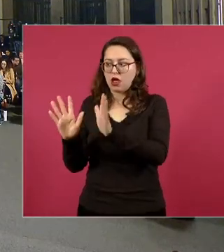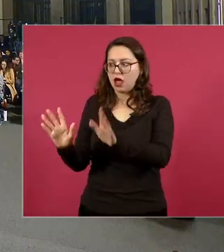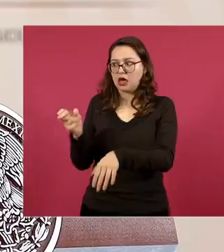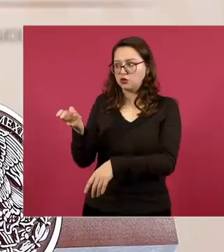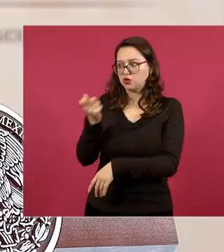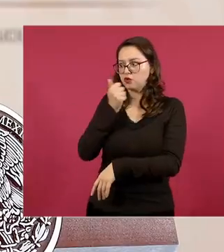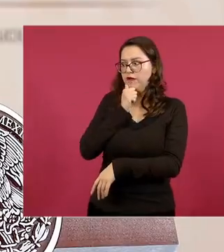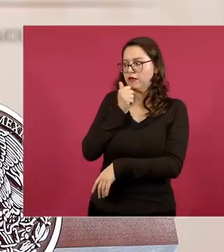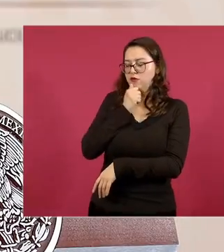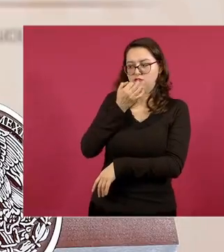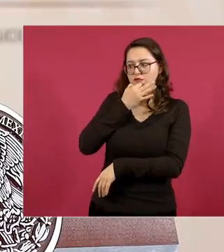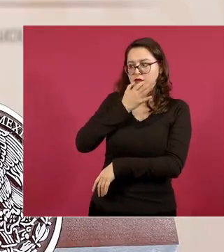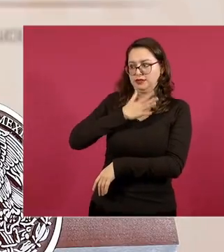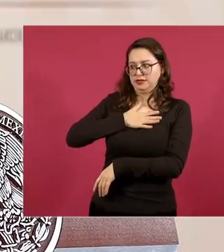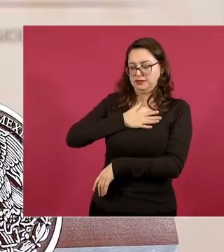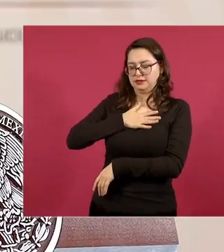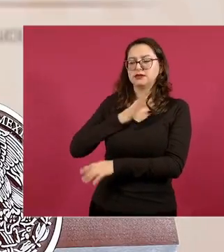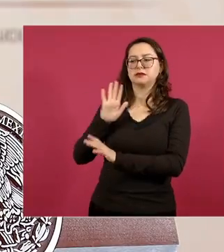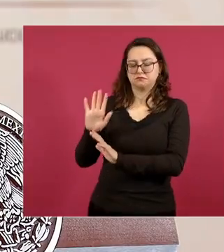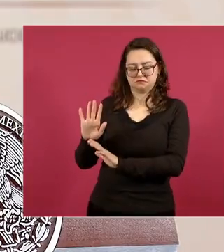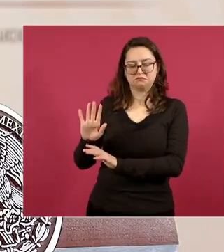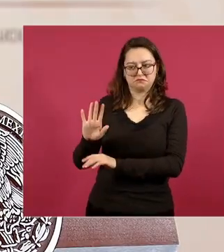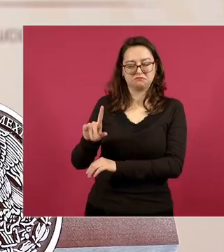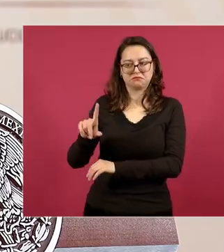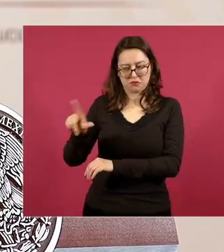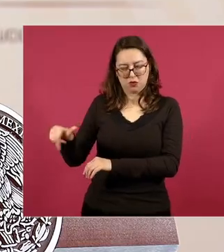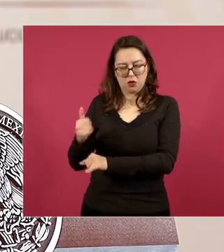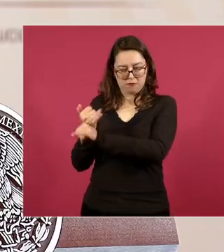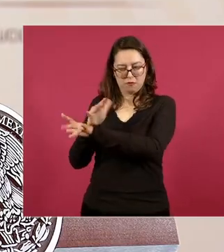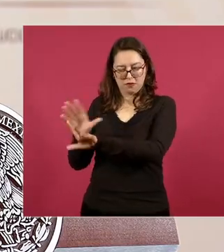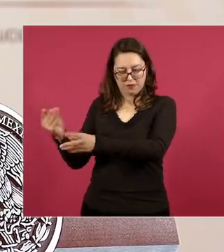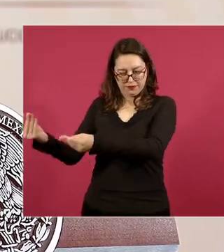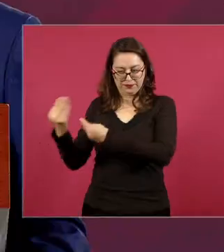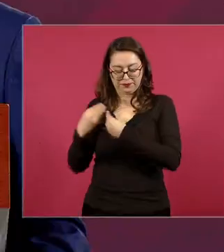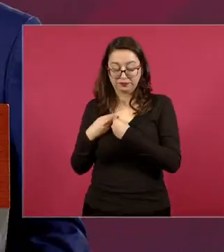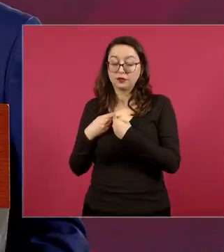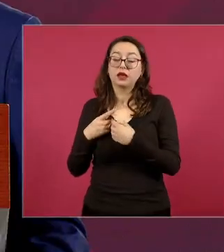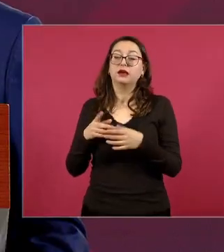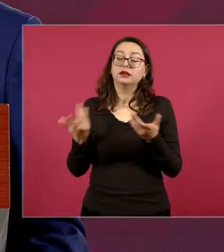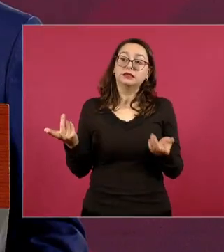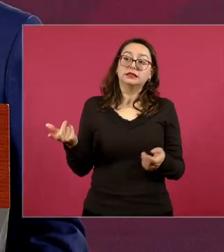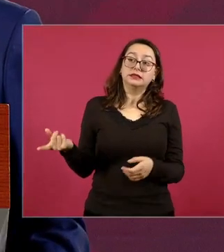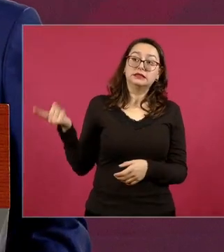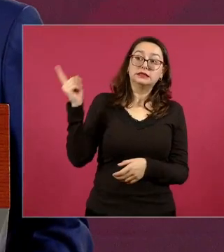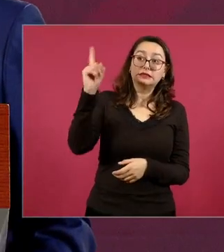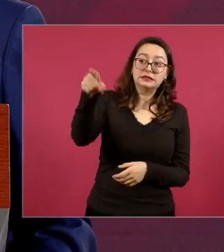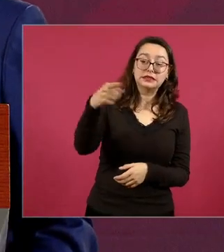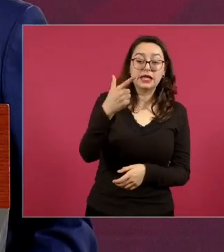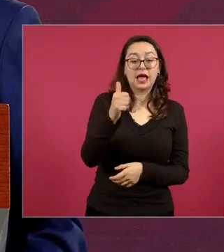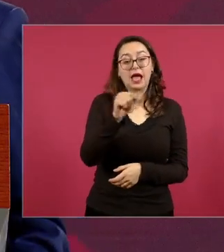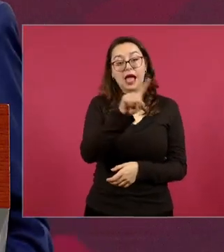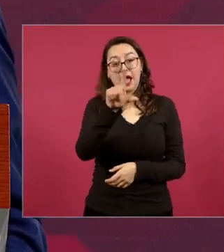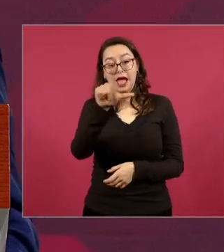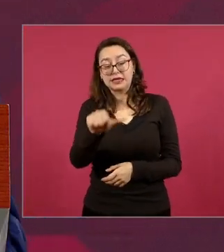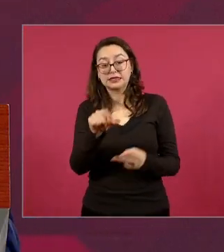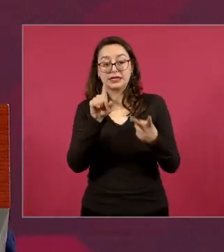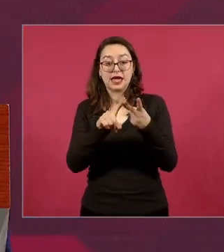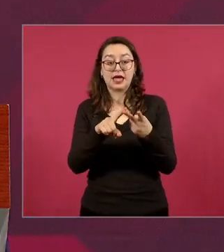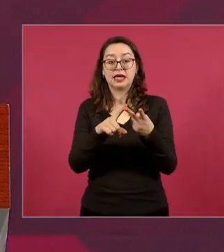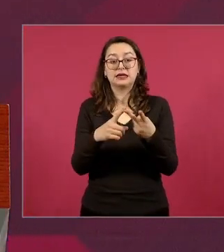caso de lo de lo de Gaza Israel se está haciendo